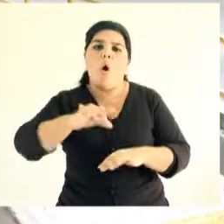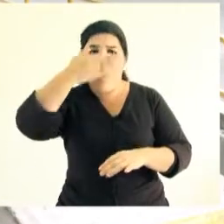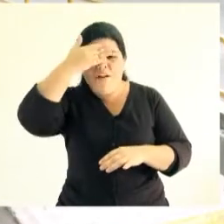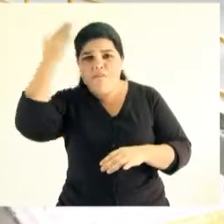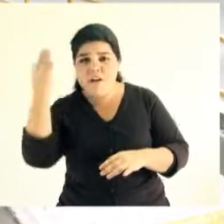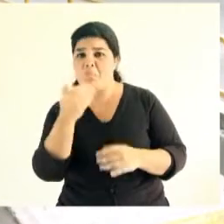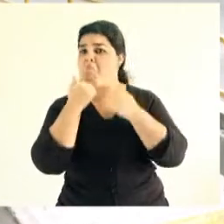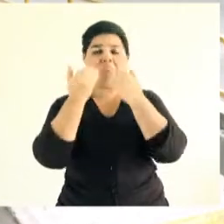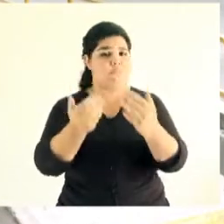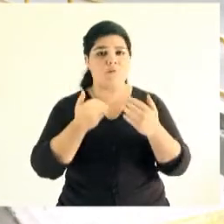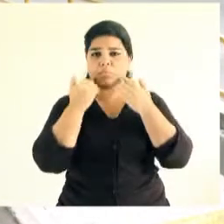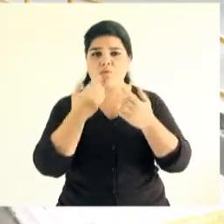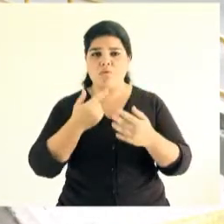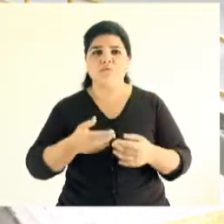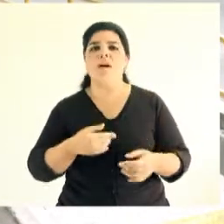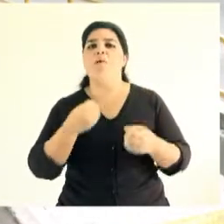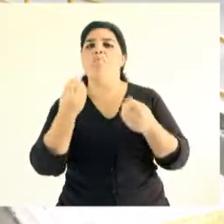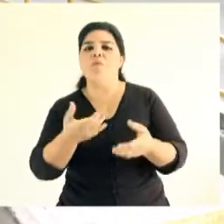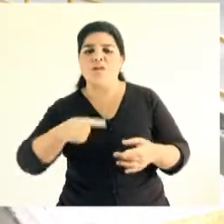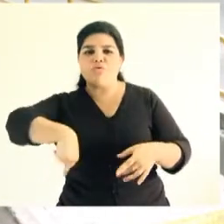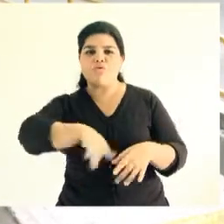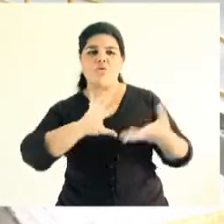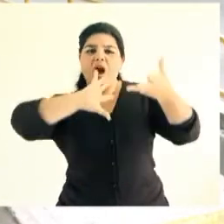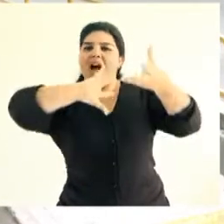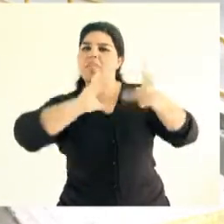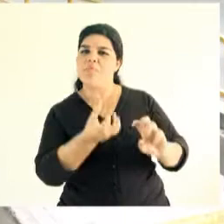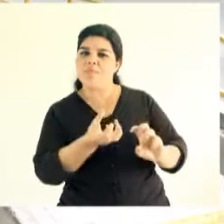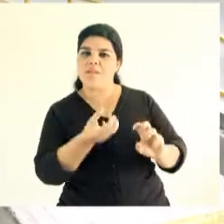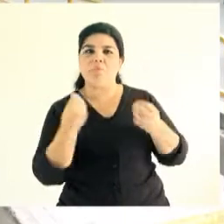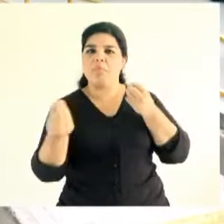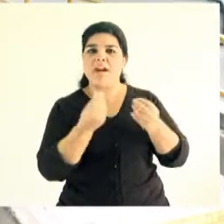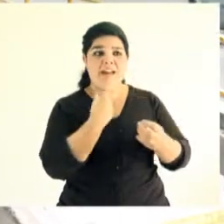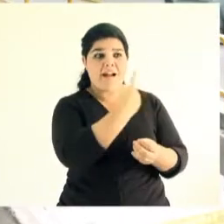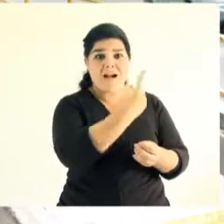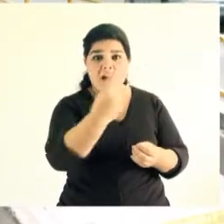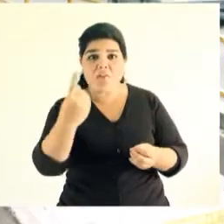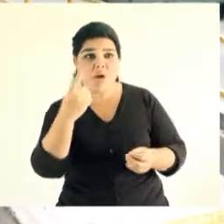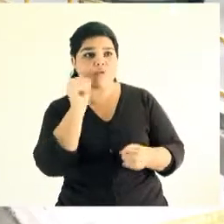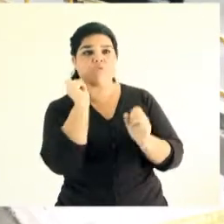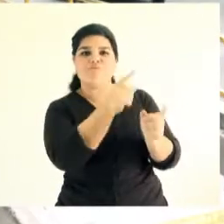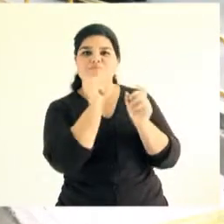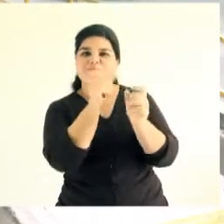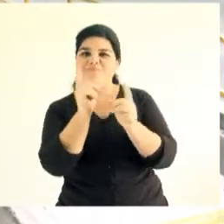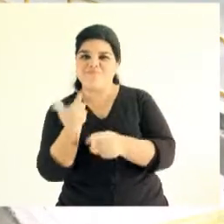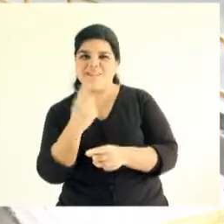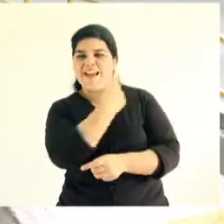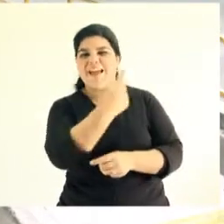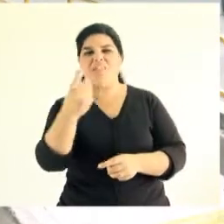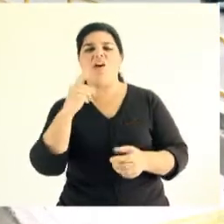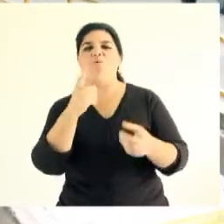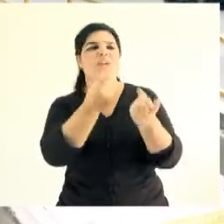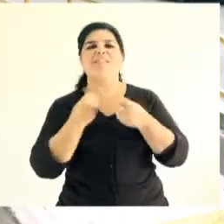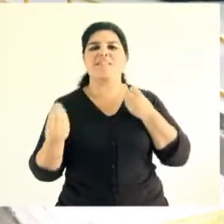independientemente si tiene patología o no existente la persona puede hacer actividad física, nosotros adaptamos con un programa personalizado adaptamos a las